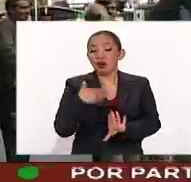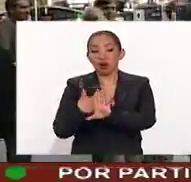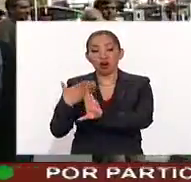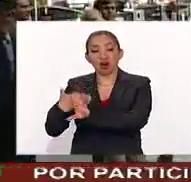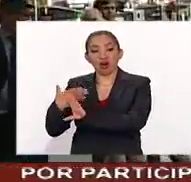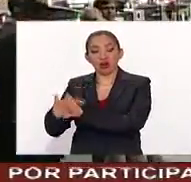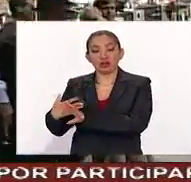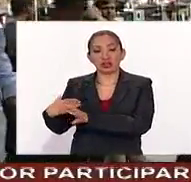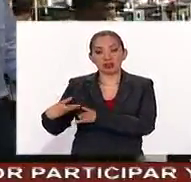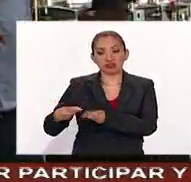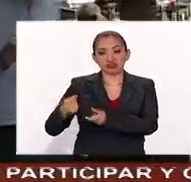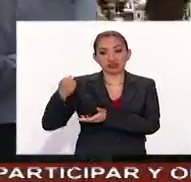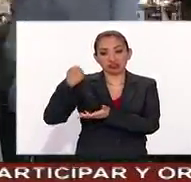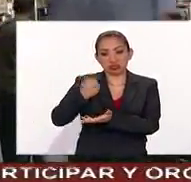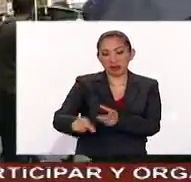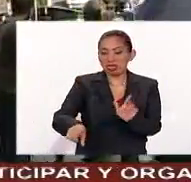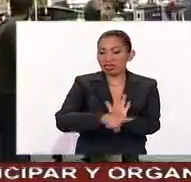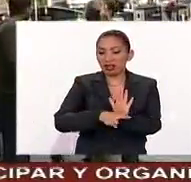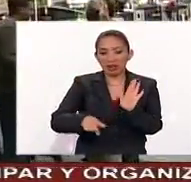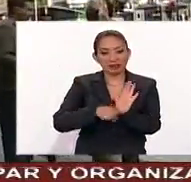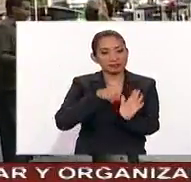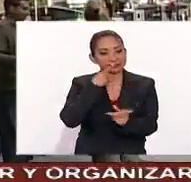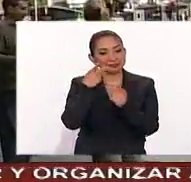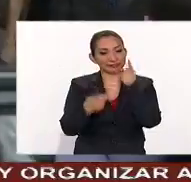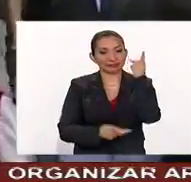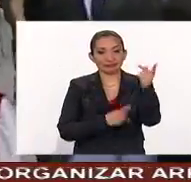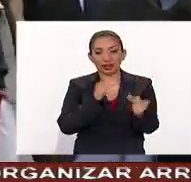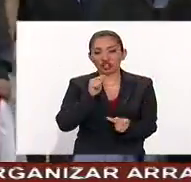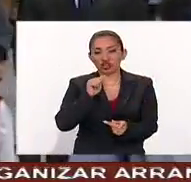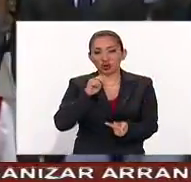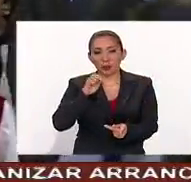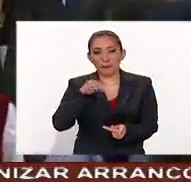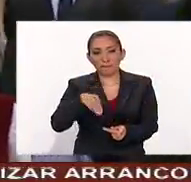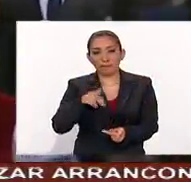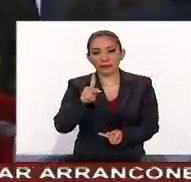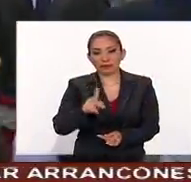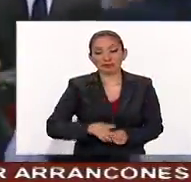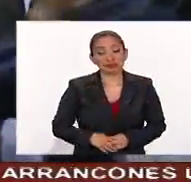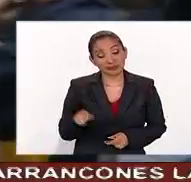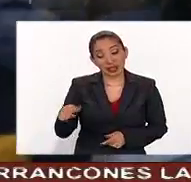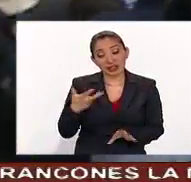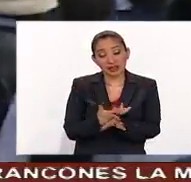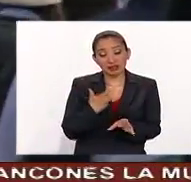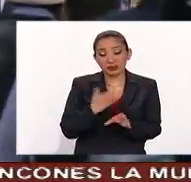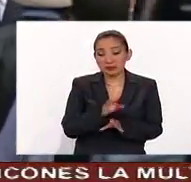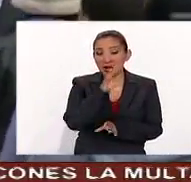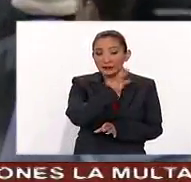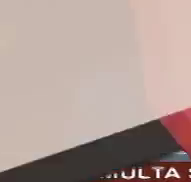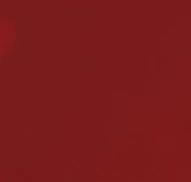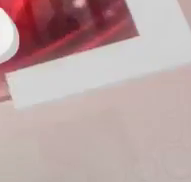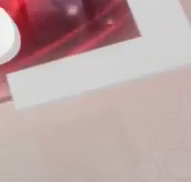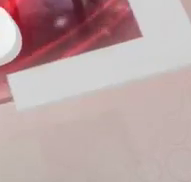inversionistas. Muy negativo el discurso de Trump en muchos sentidos en los Estados Unidos.